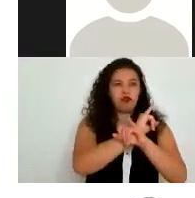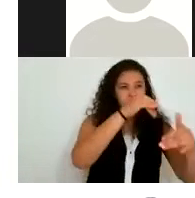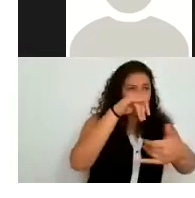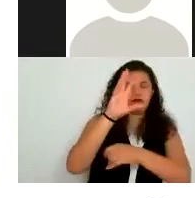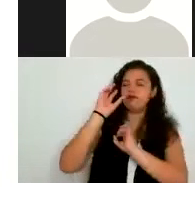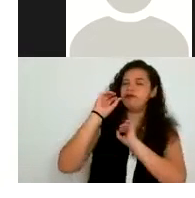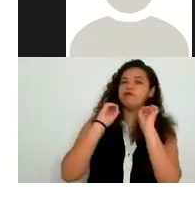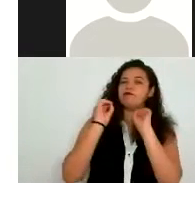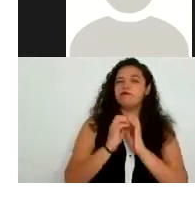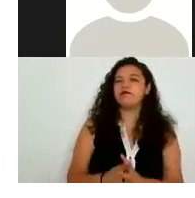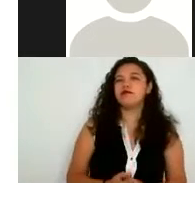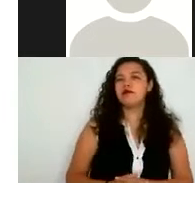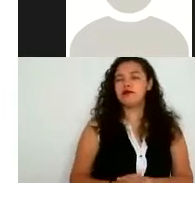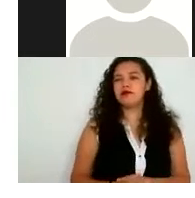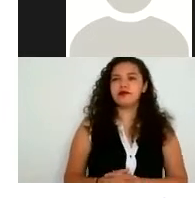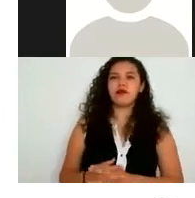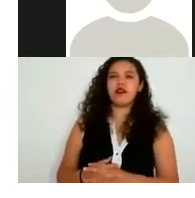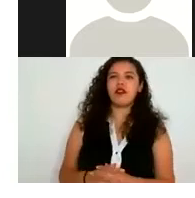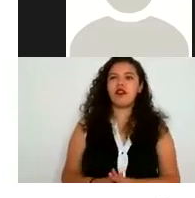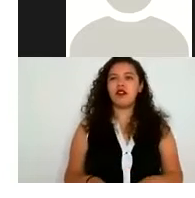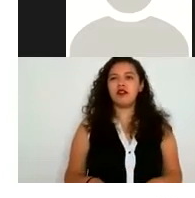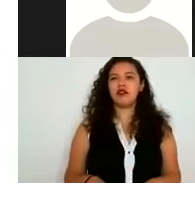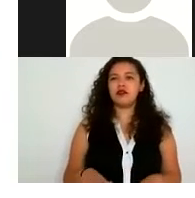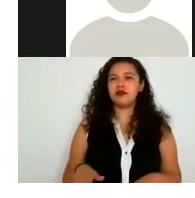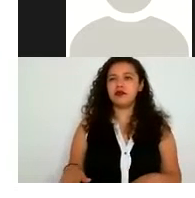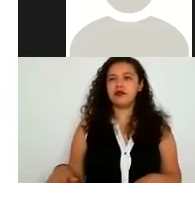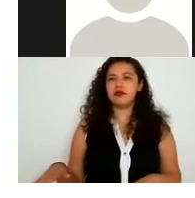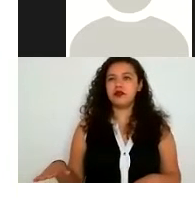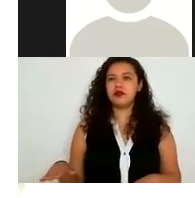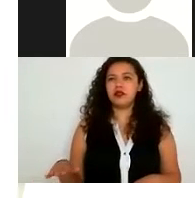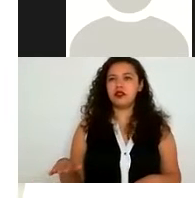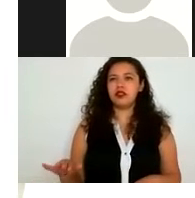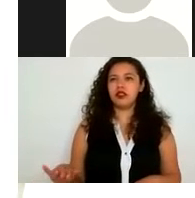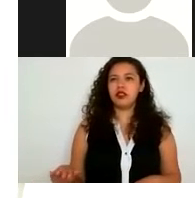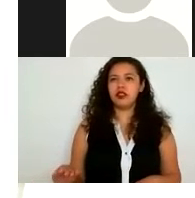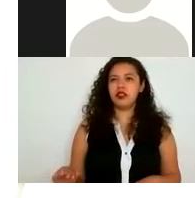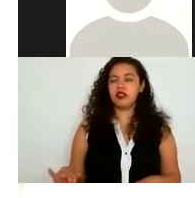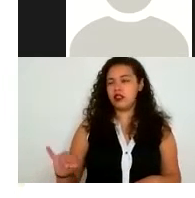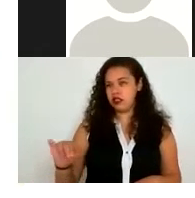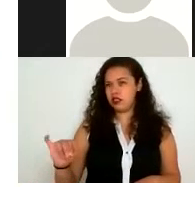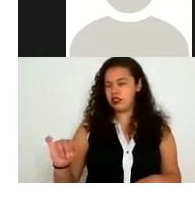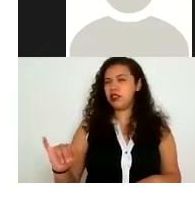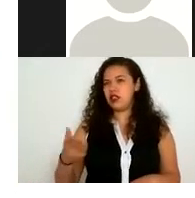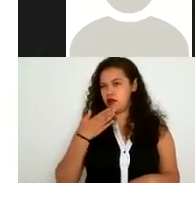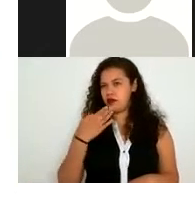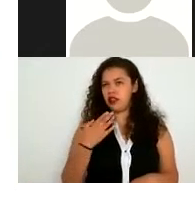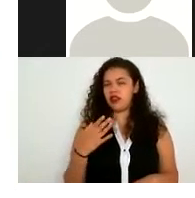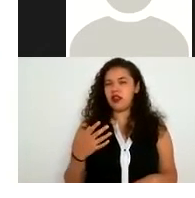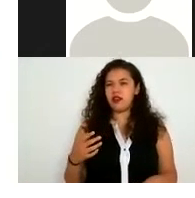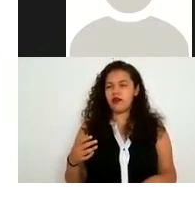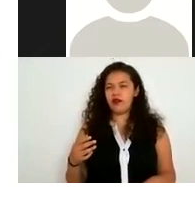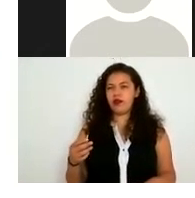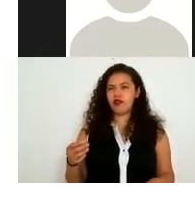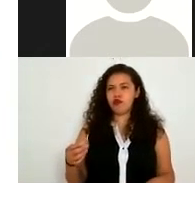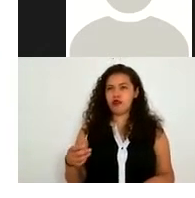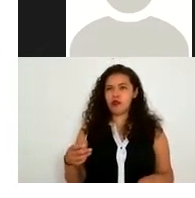así es muy puntual la participación porque estamos hablando y retomamos nuevamente el tema del